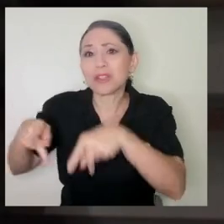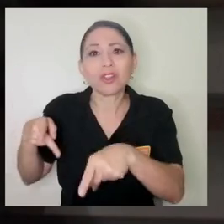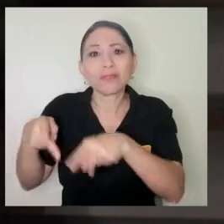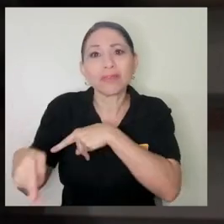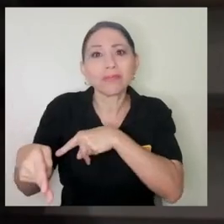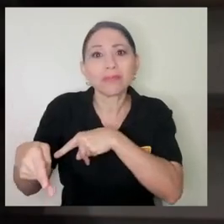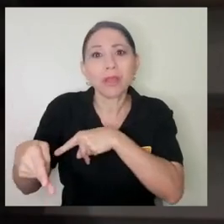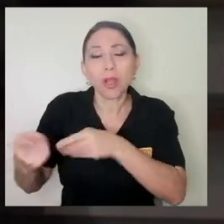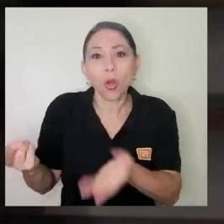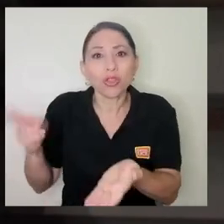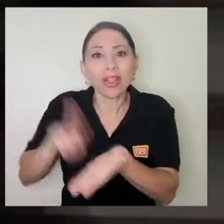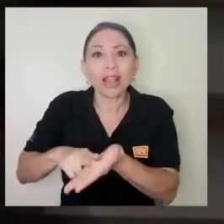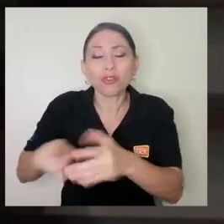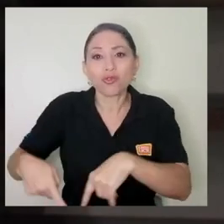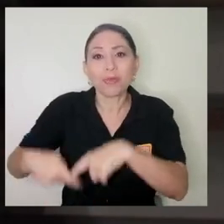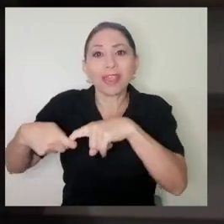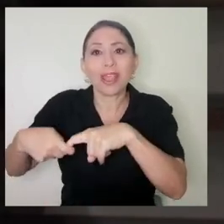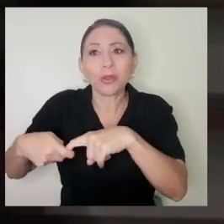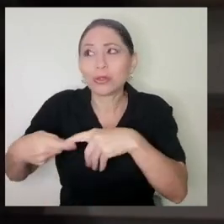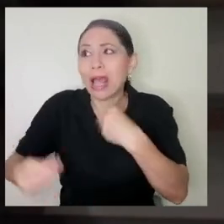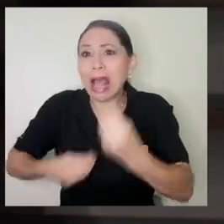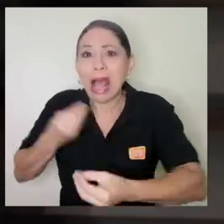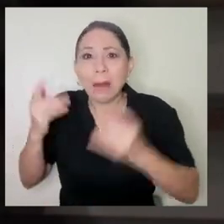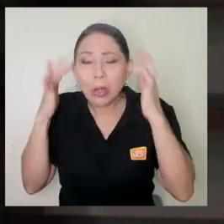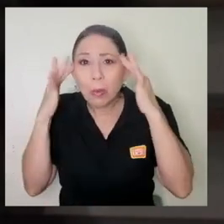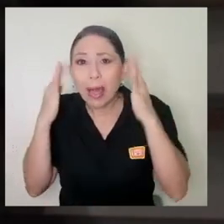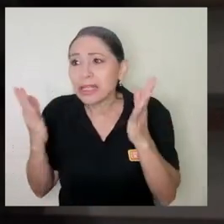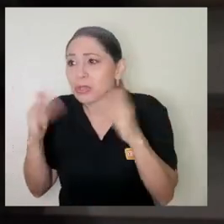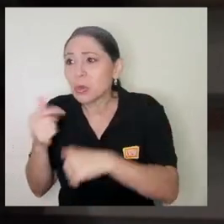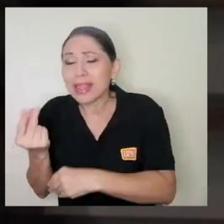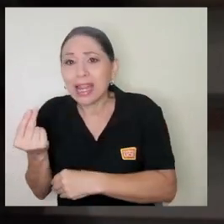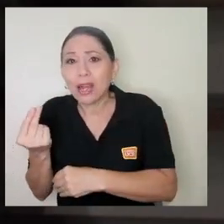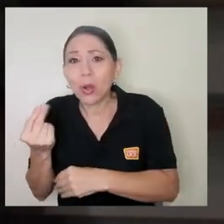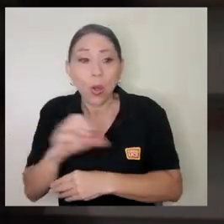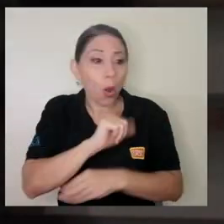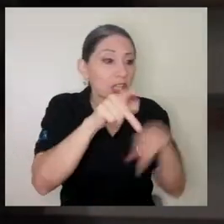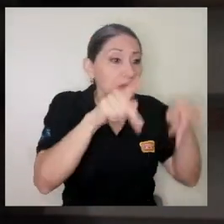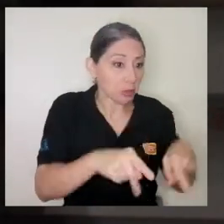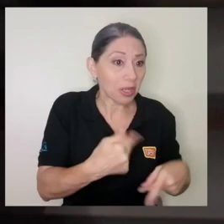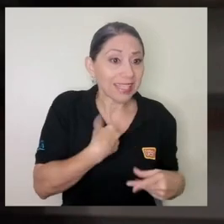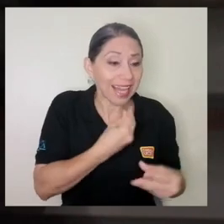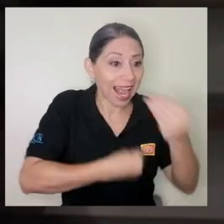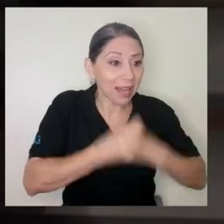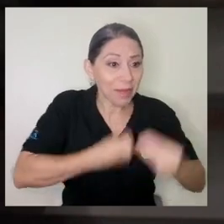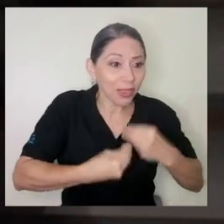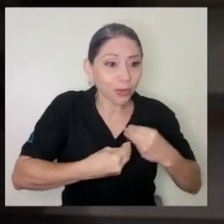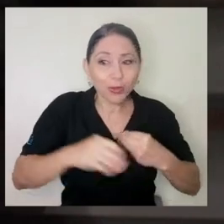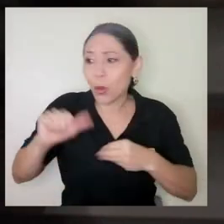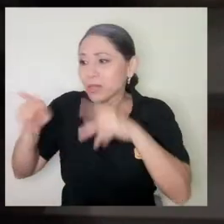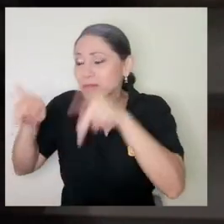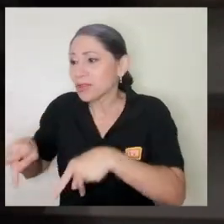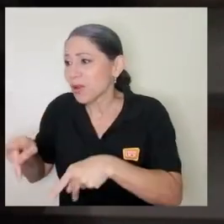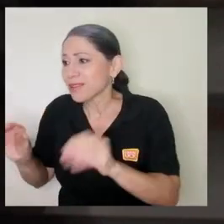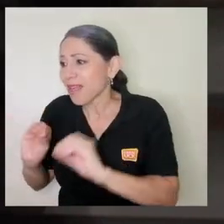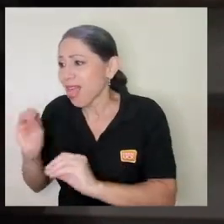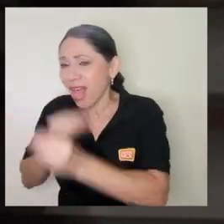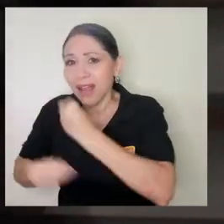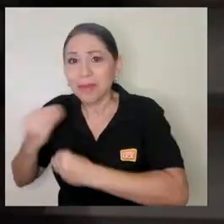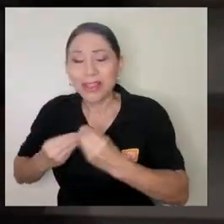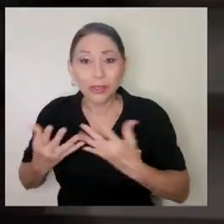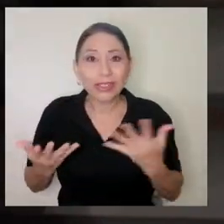despedidos están muy preocupados no tienen dinero hay quienes tienen alimentos sin ningún problema y hay quienes no los tienen